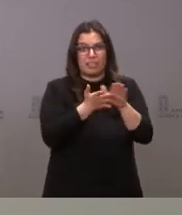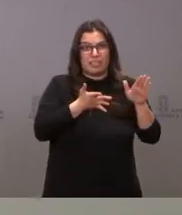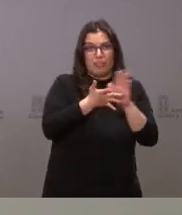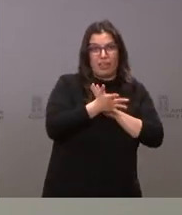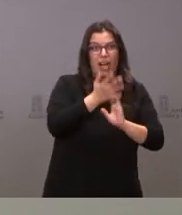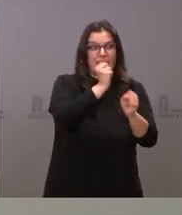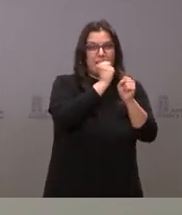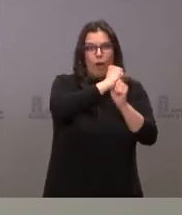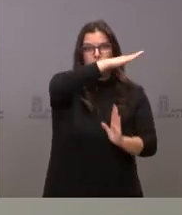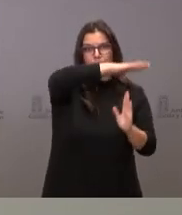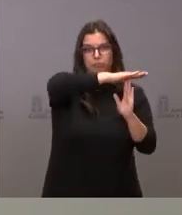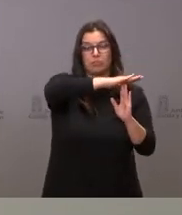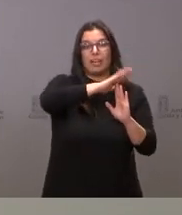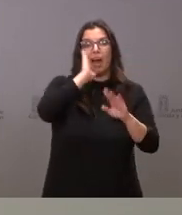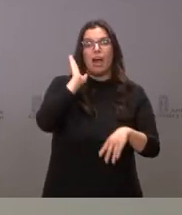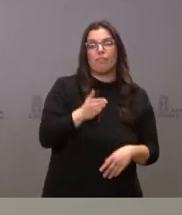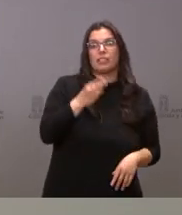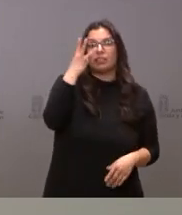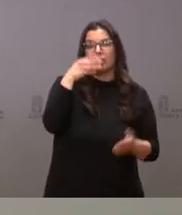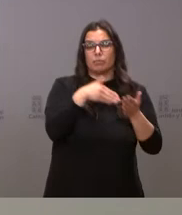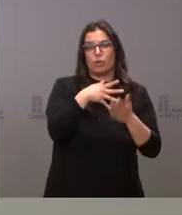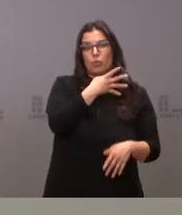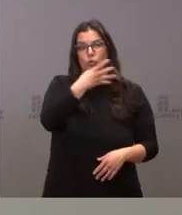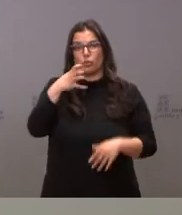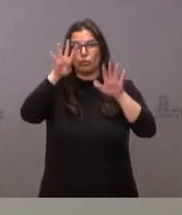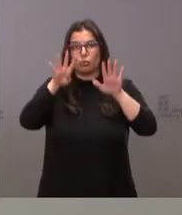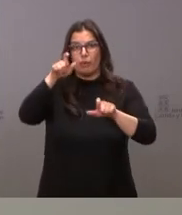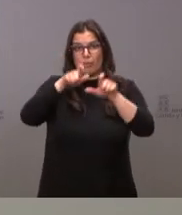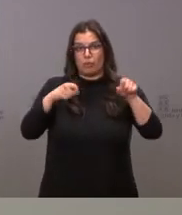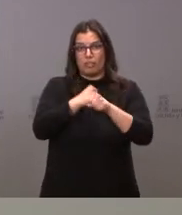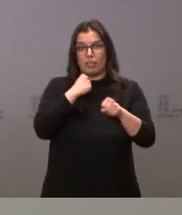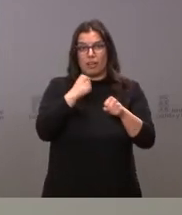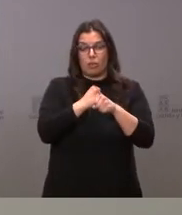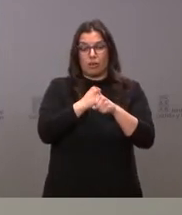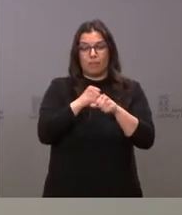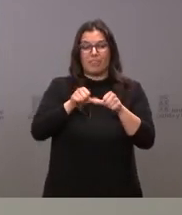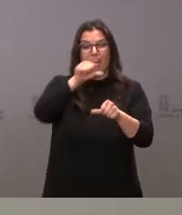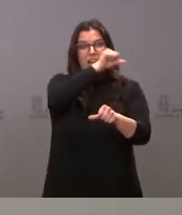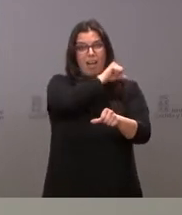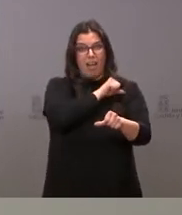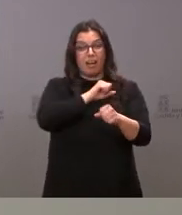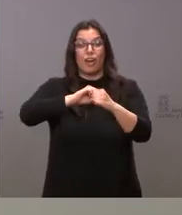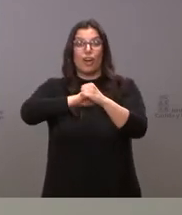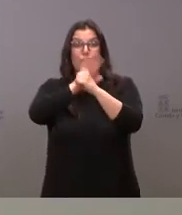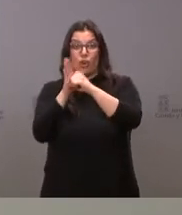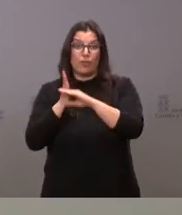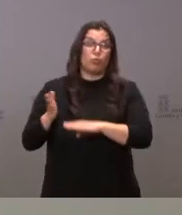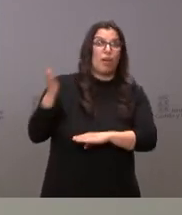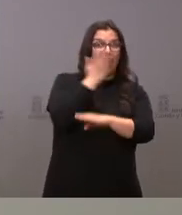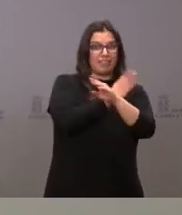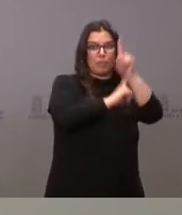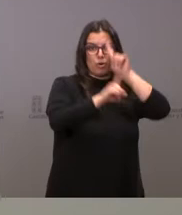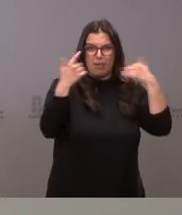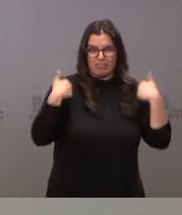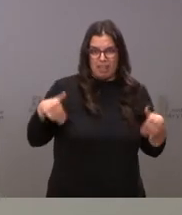a 3.409 trabajadores. Este era un problema que ya teníamos antes de la crisis, porque,